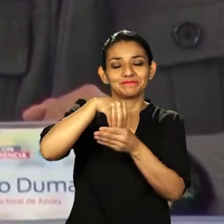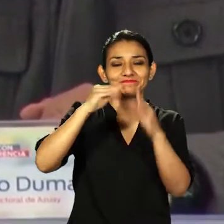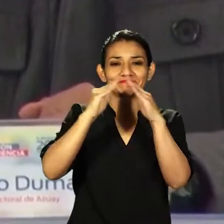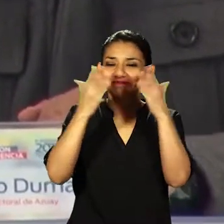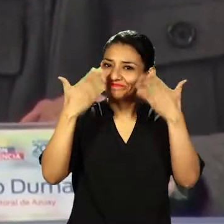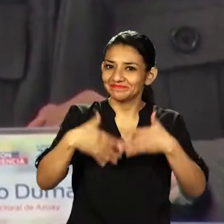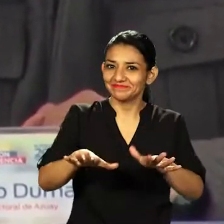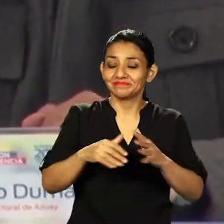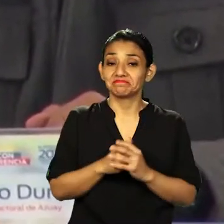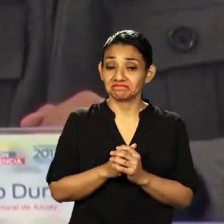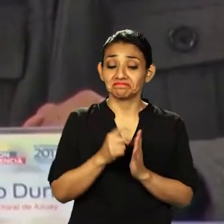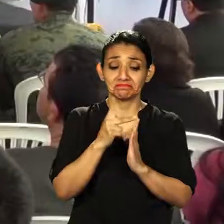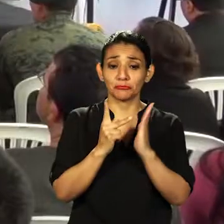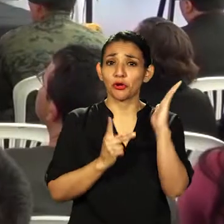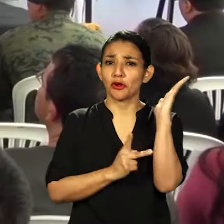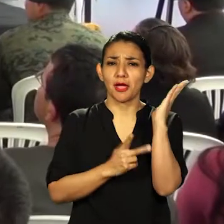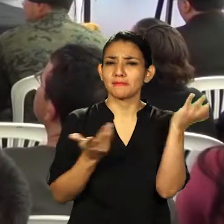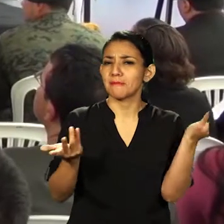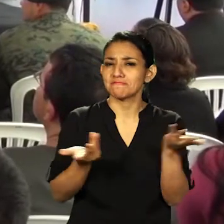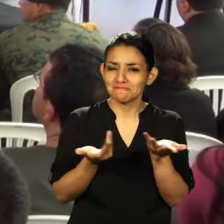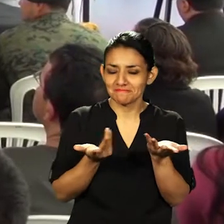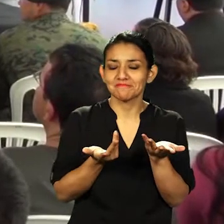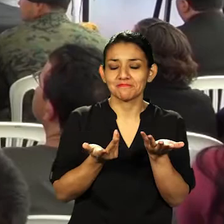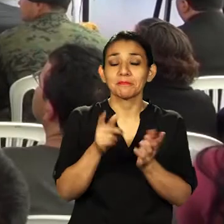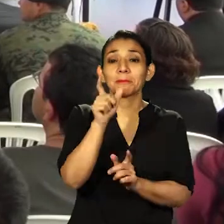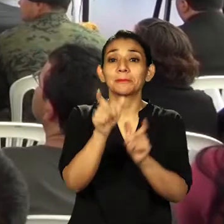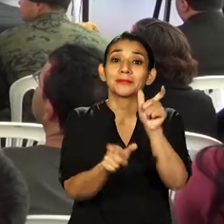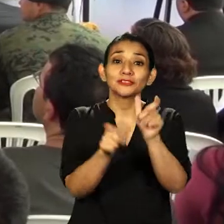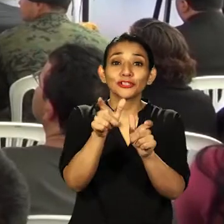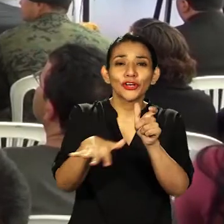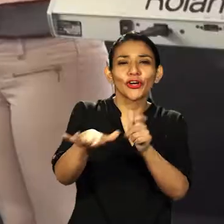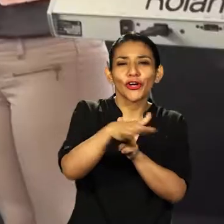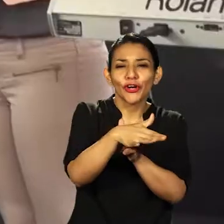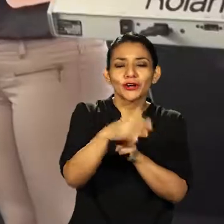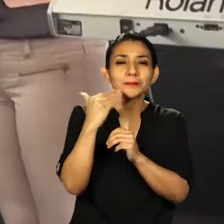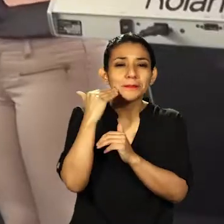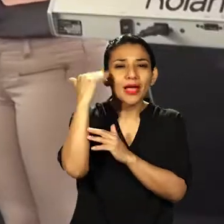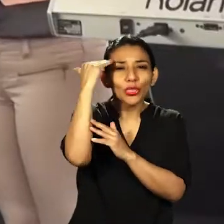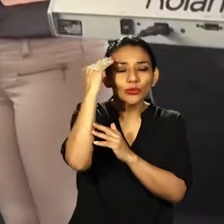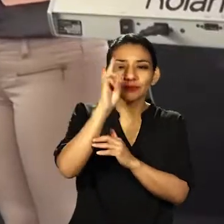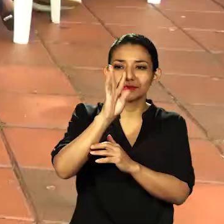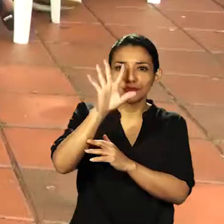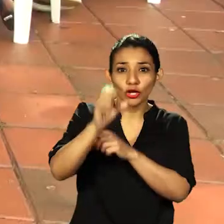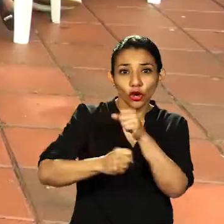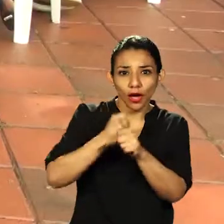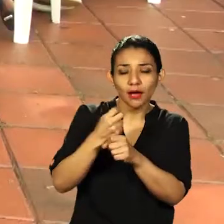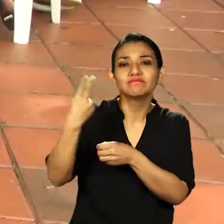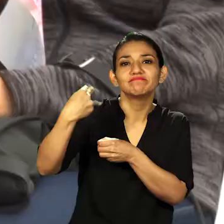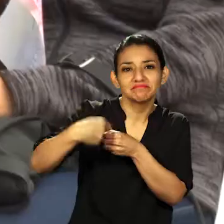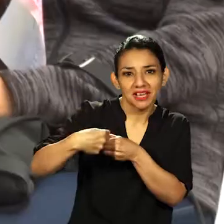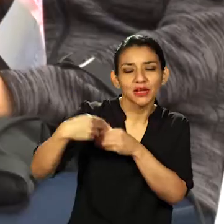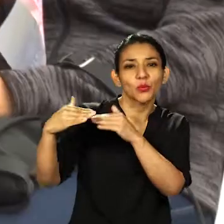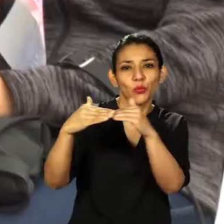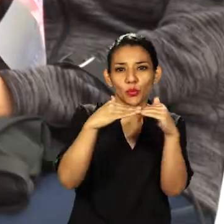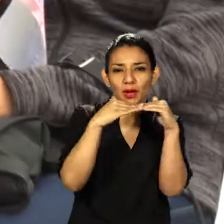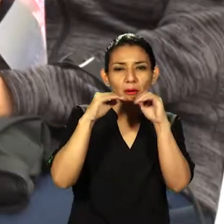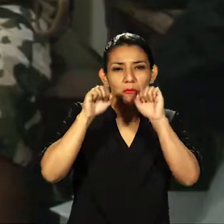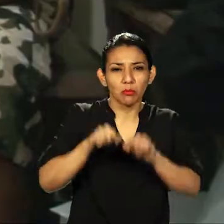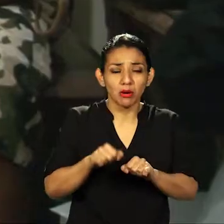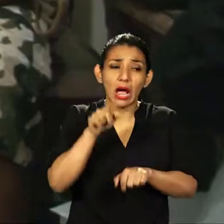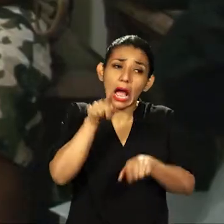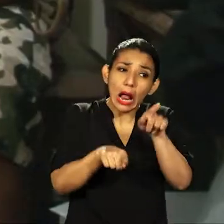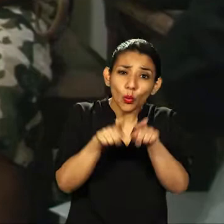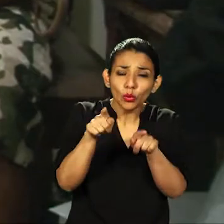un programa que facilita la participación democrática de las personas mayores de 65 años con un grado de